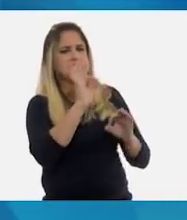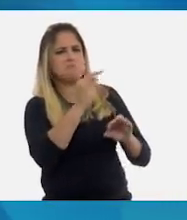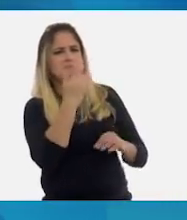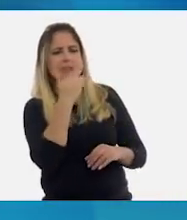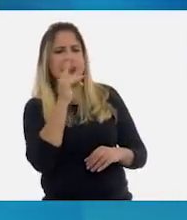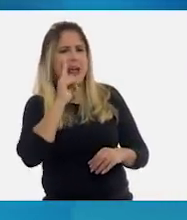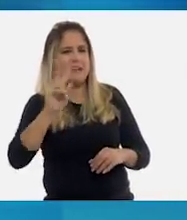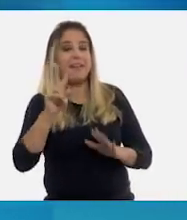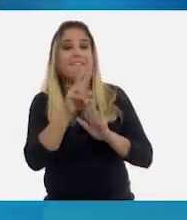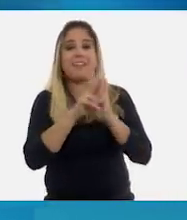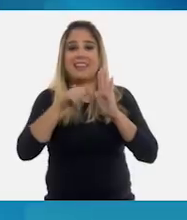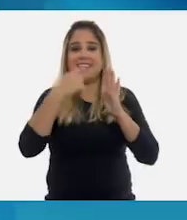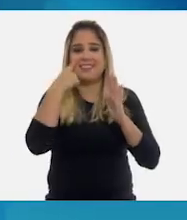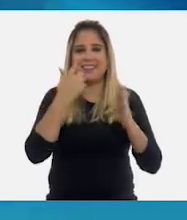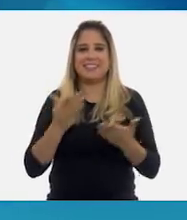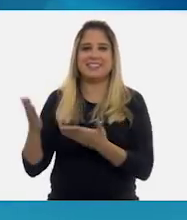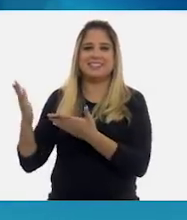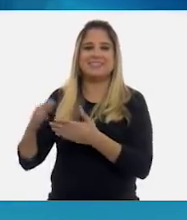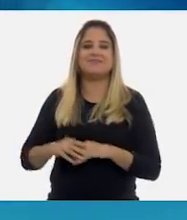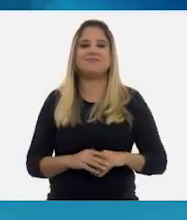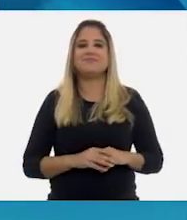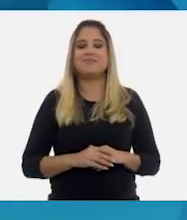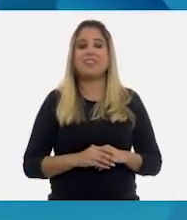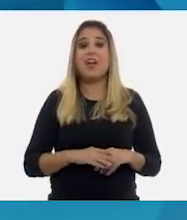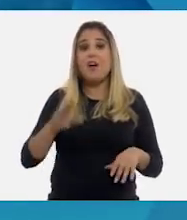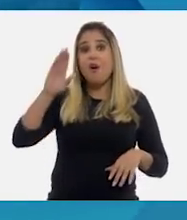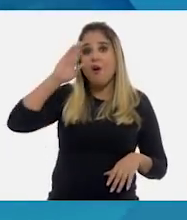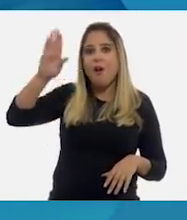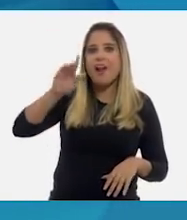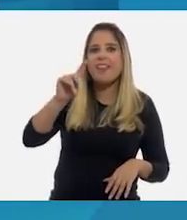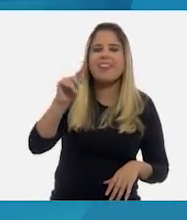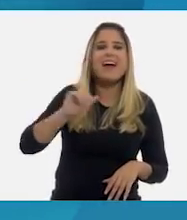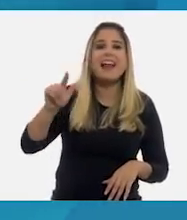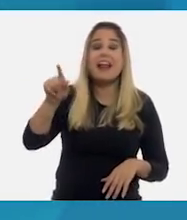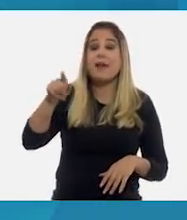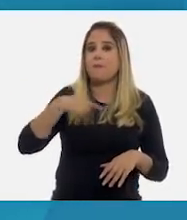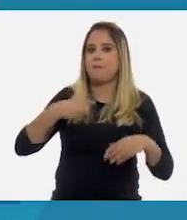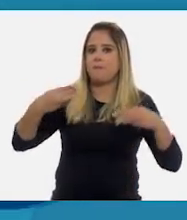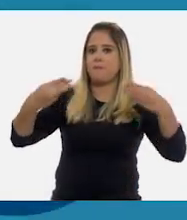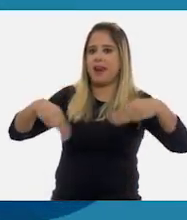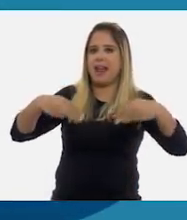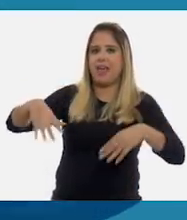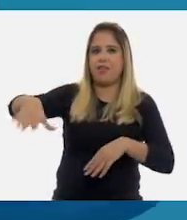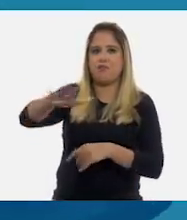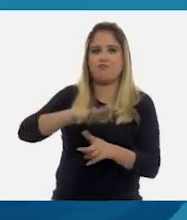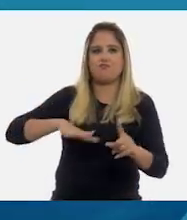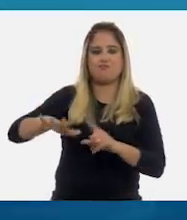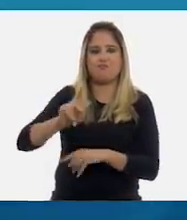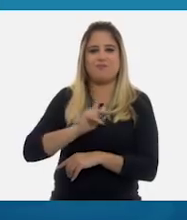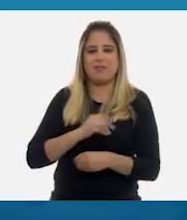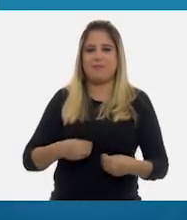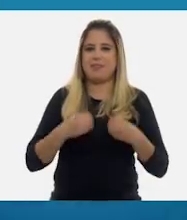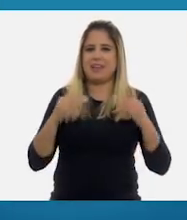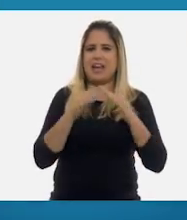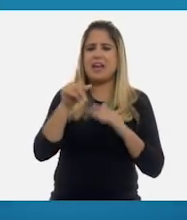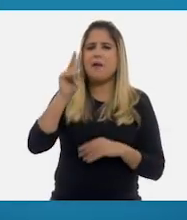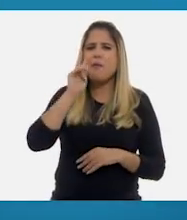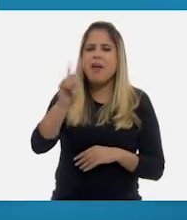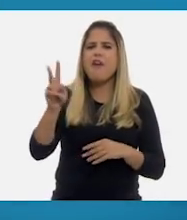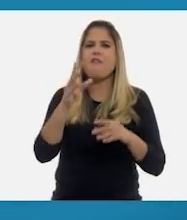Hola, ¿qué tal? Hoy les presento el mercado de mi colonia. Ahí podemos encontrar de todo,